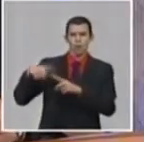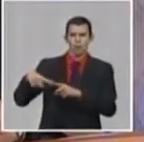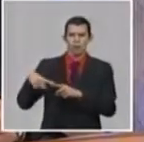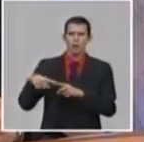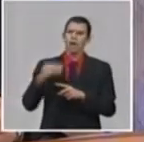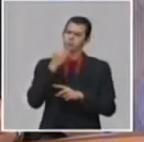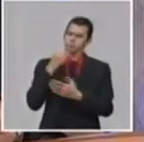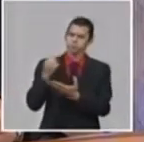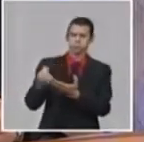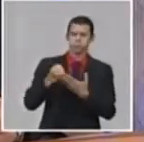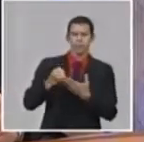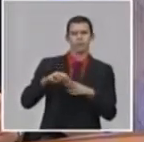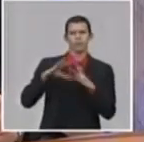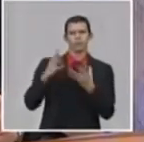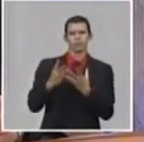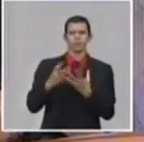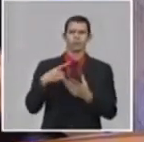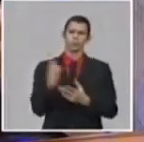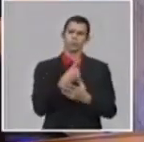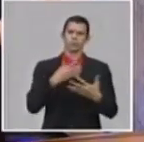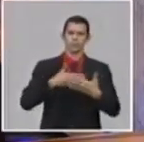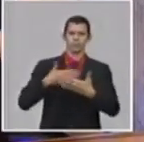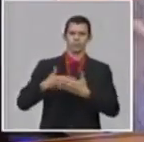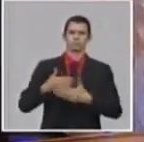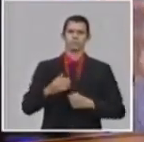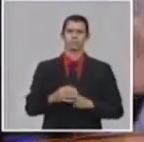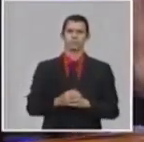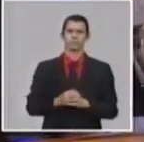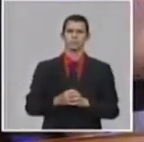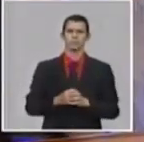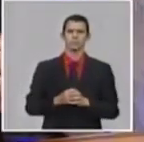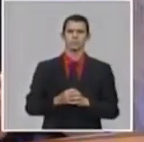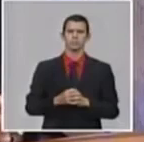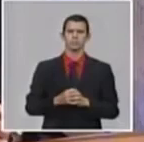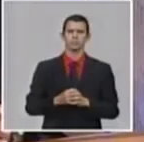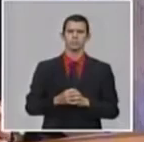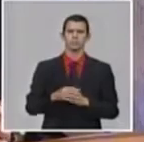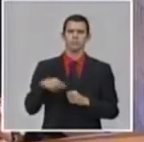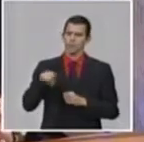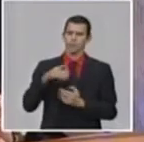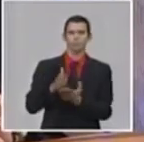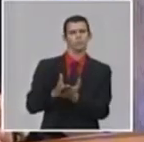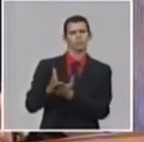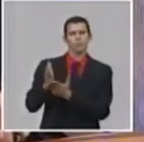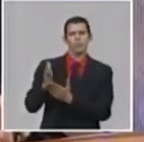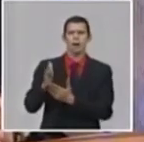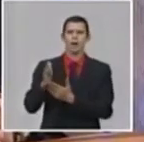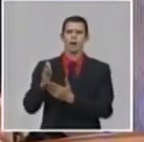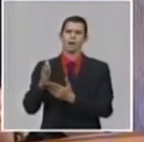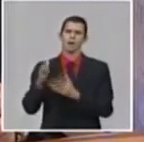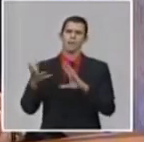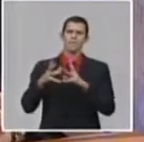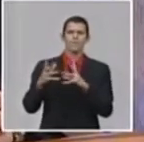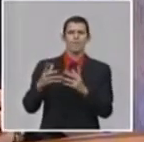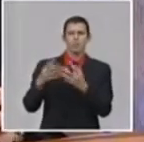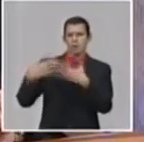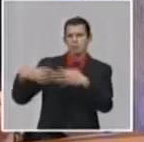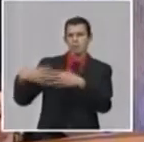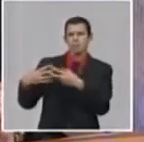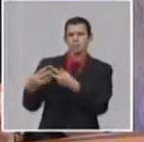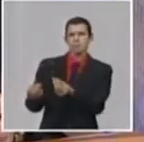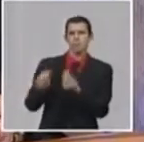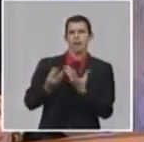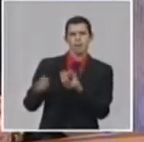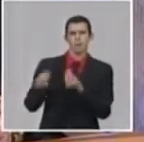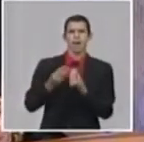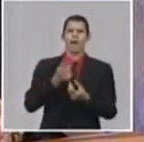y que ya están aportando, ya han hecho entrega, y siguen diseñando y trabajando como para poder seguir aportando medios de protección que están